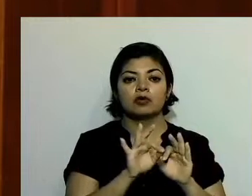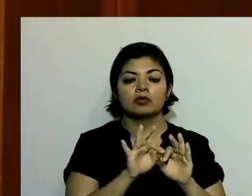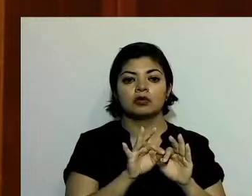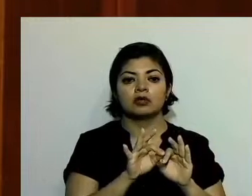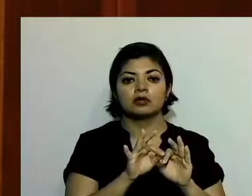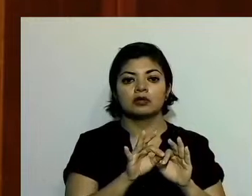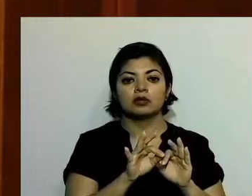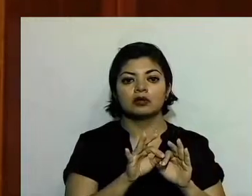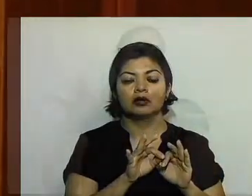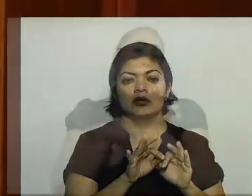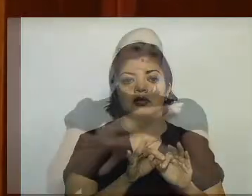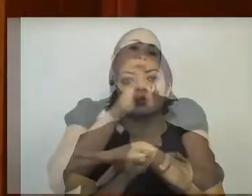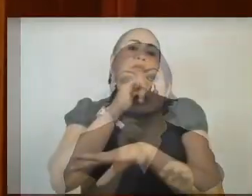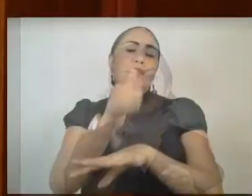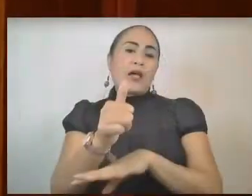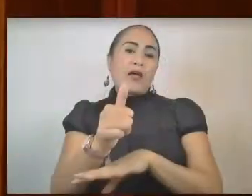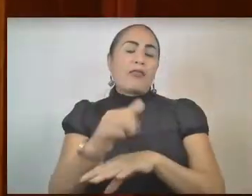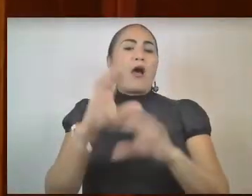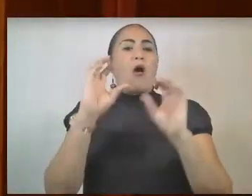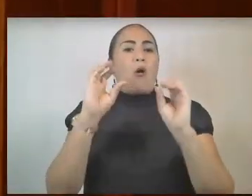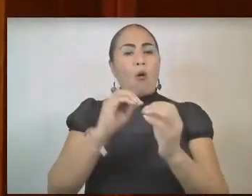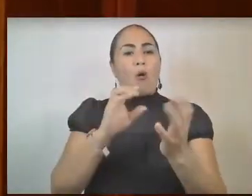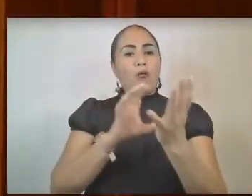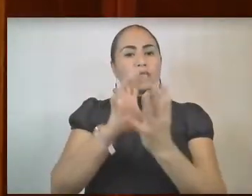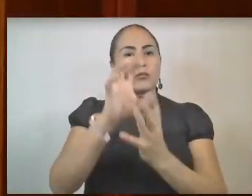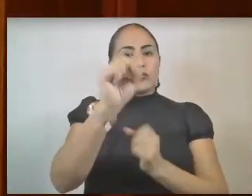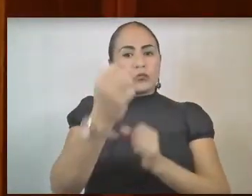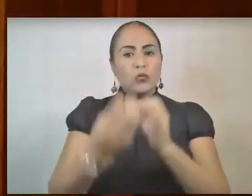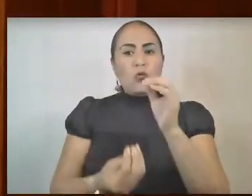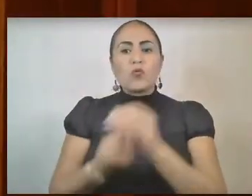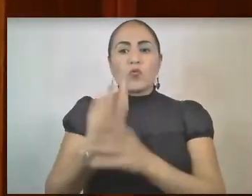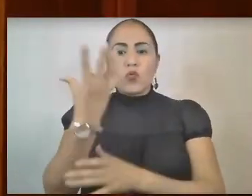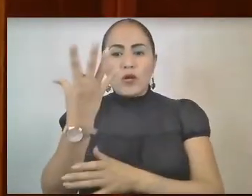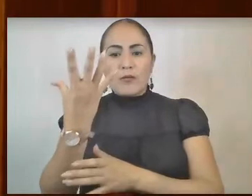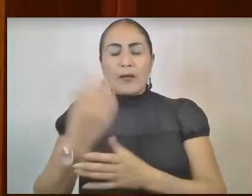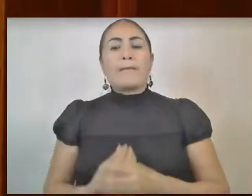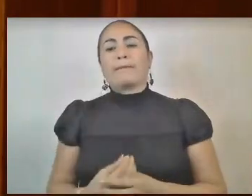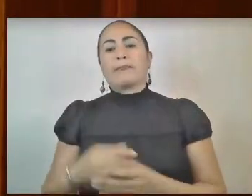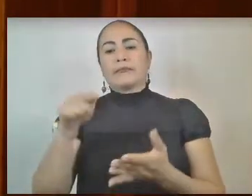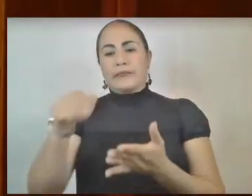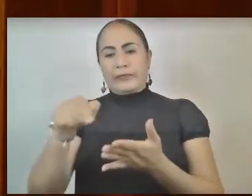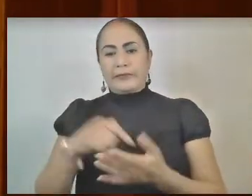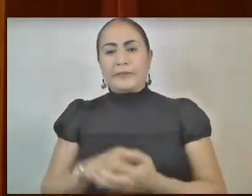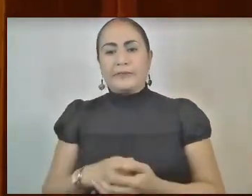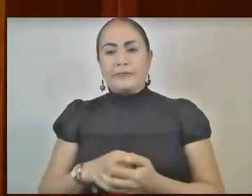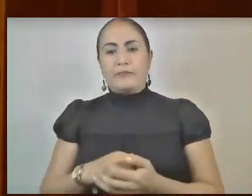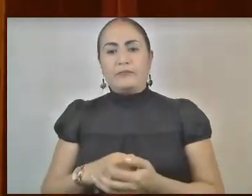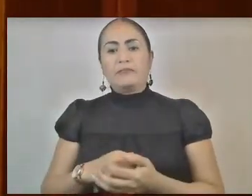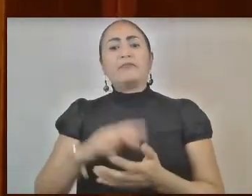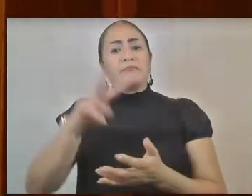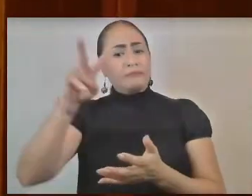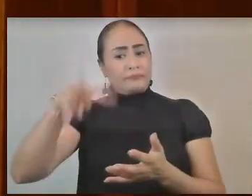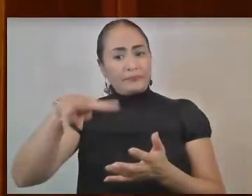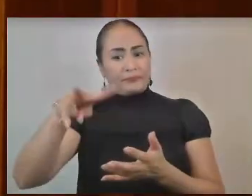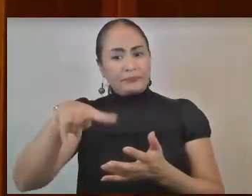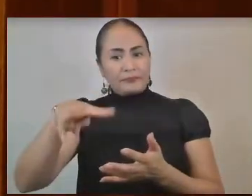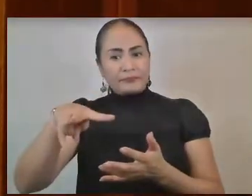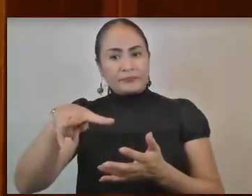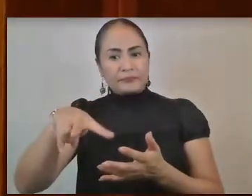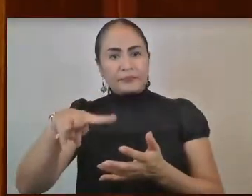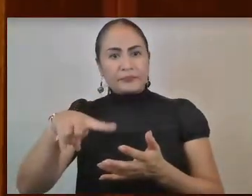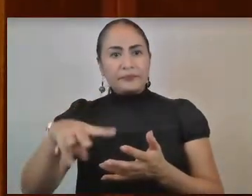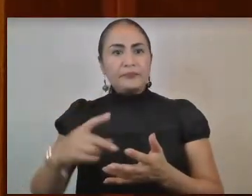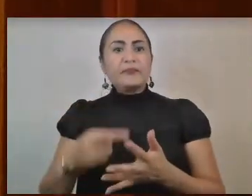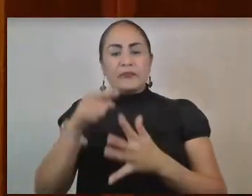genera una nueva constitución, un nuevo marco legal que corresponda a la realidad que provocó esa